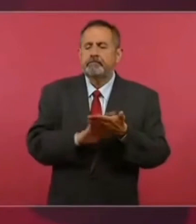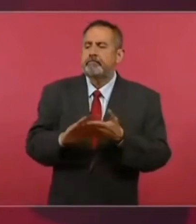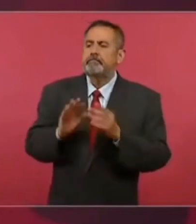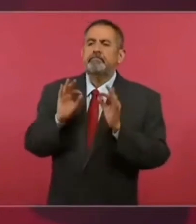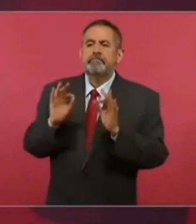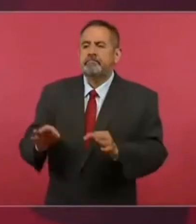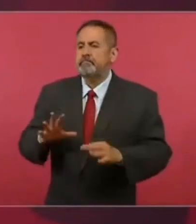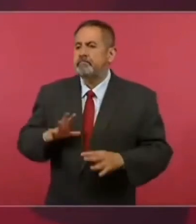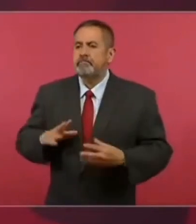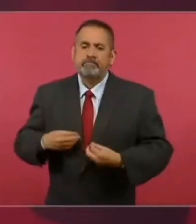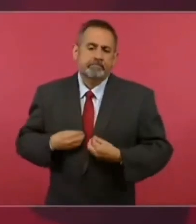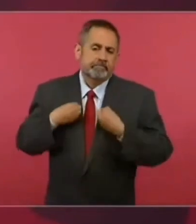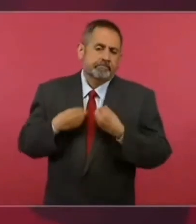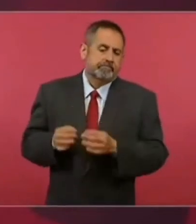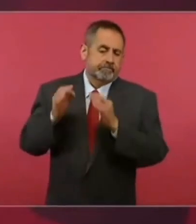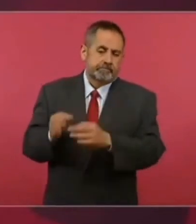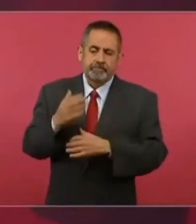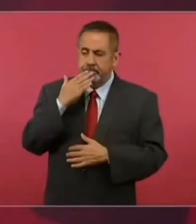desaparecida.